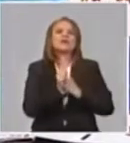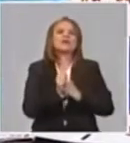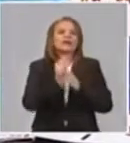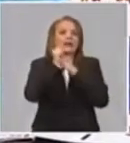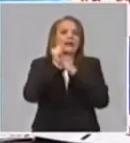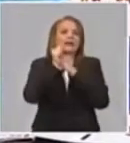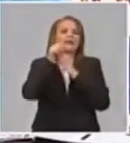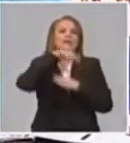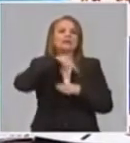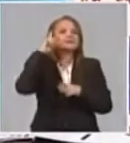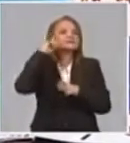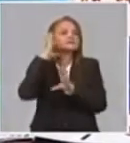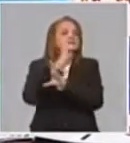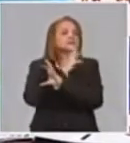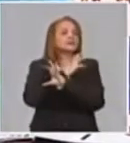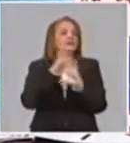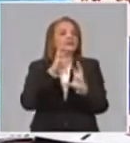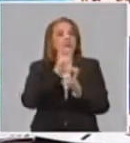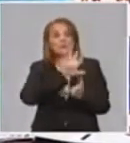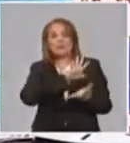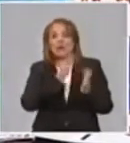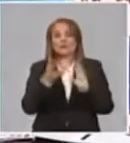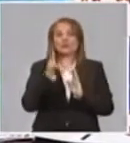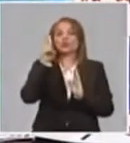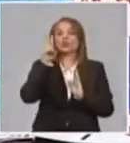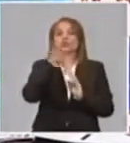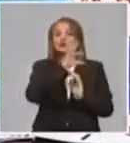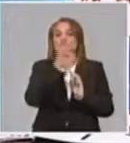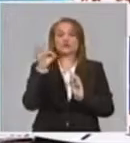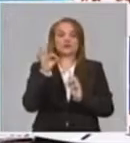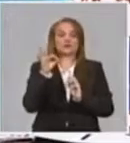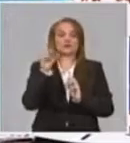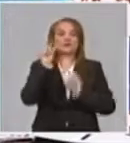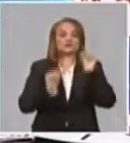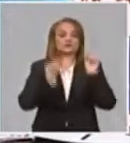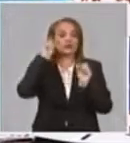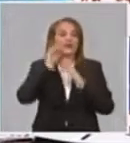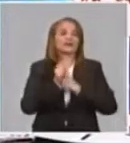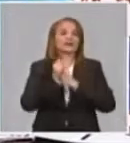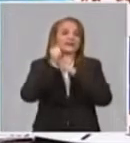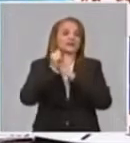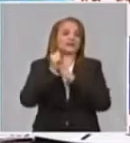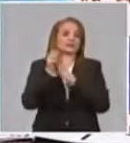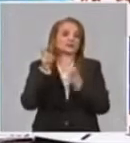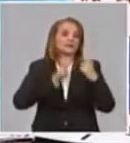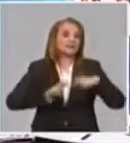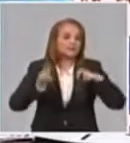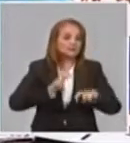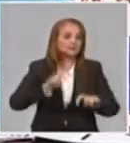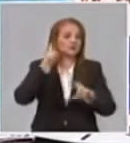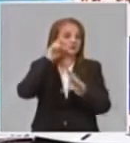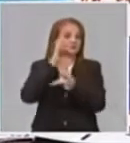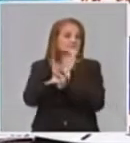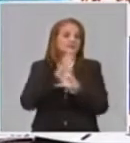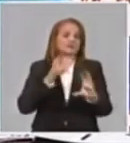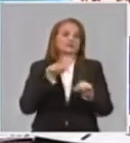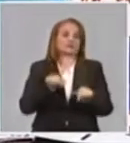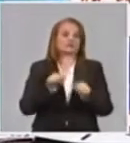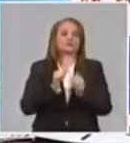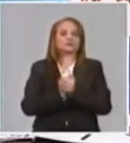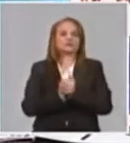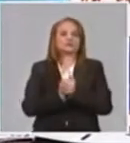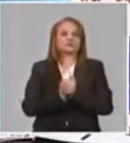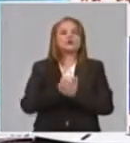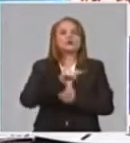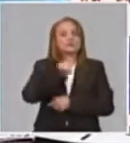200 líderes científicos, porque en estas materias nosotros tenemos que apuntar a las personas que dejan un impacto,